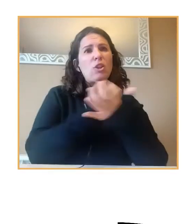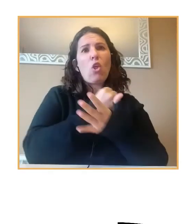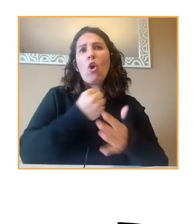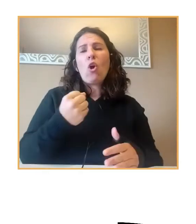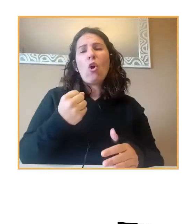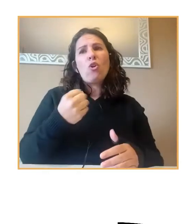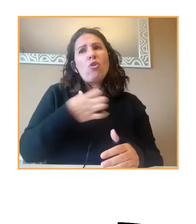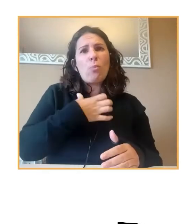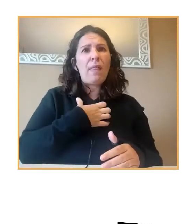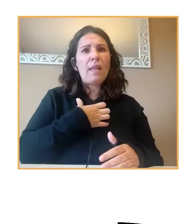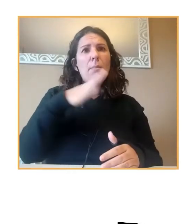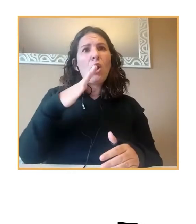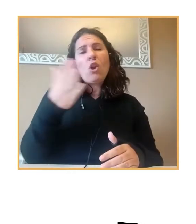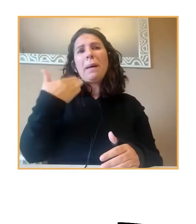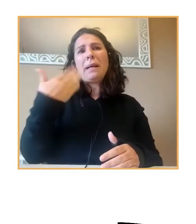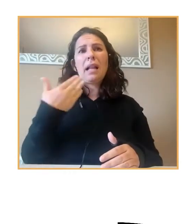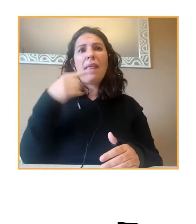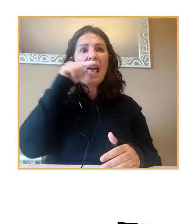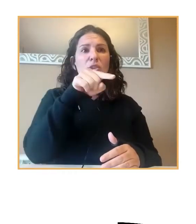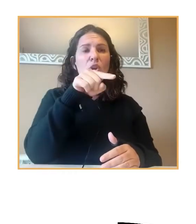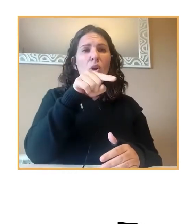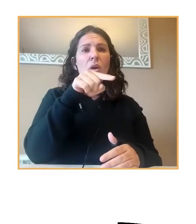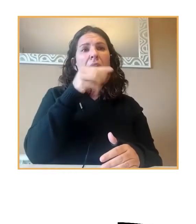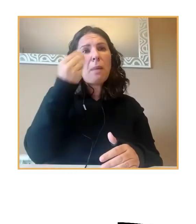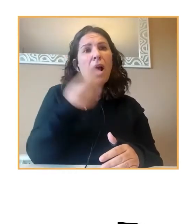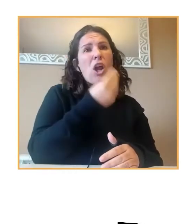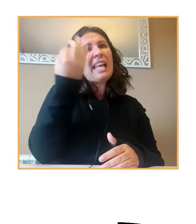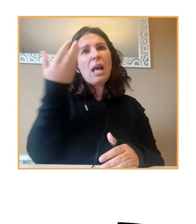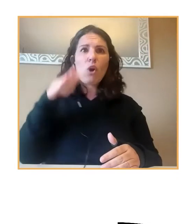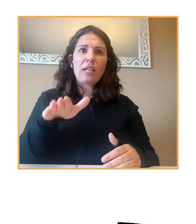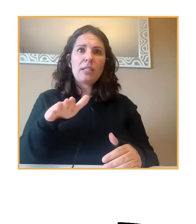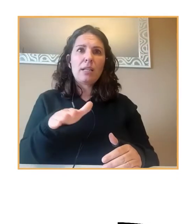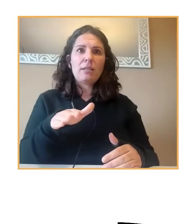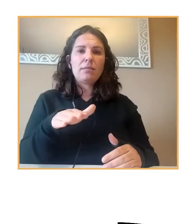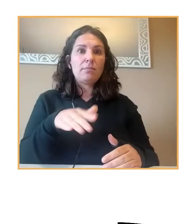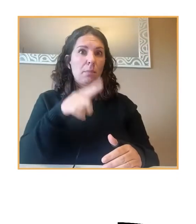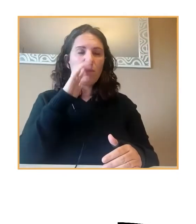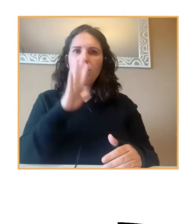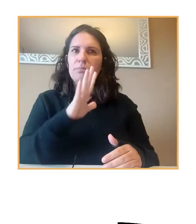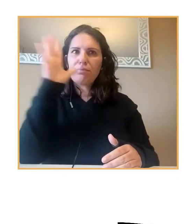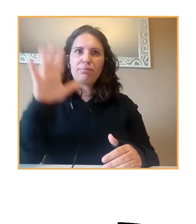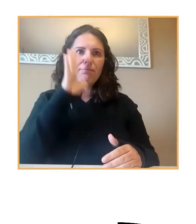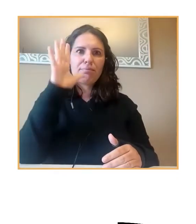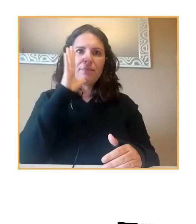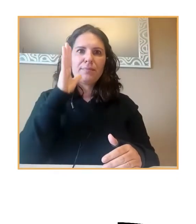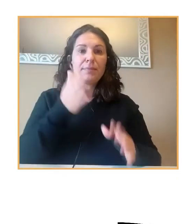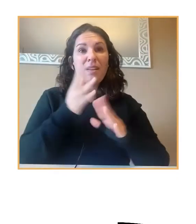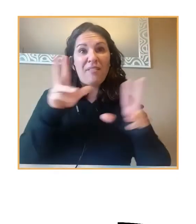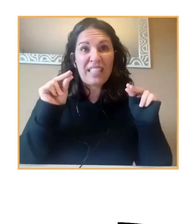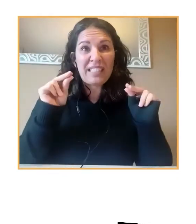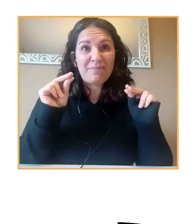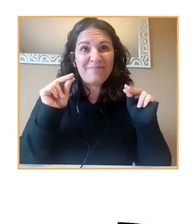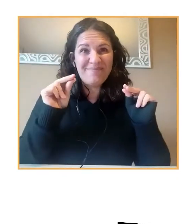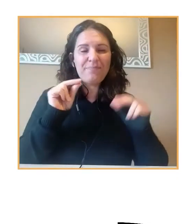mejor eso que morirse eso me parece insuperable los niños nos están dando una lección o lo que sí voy terminando